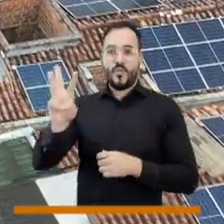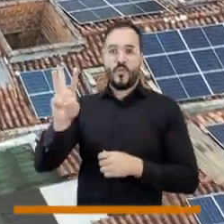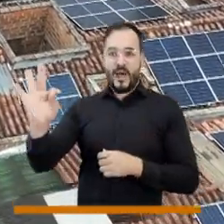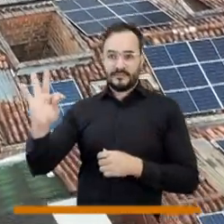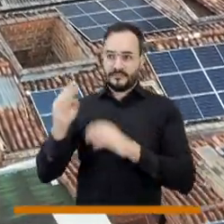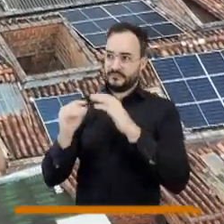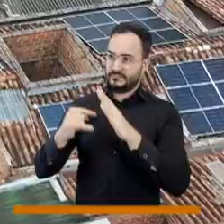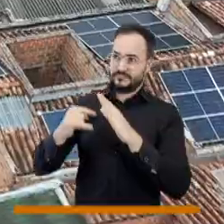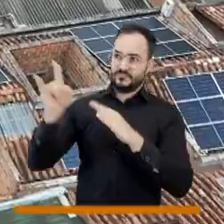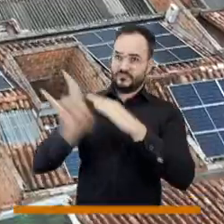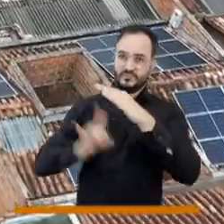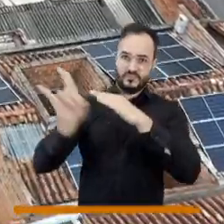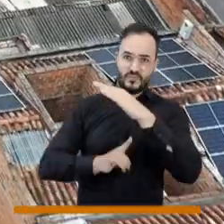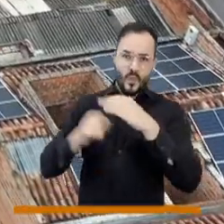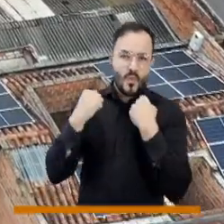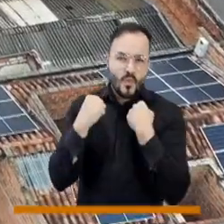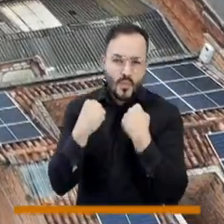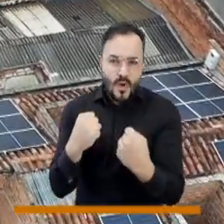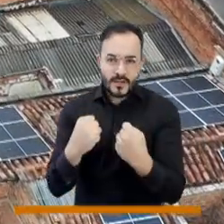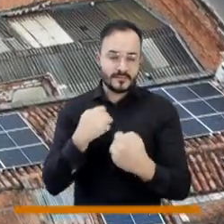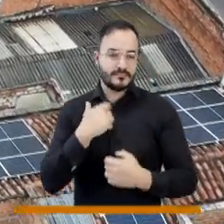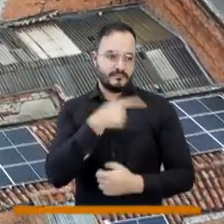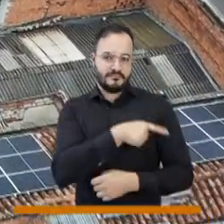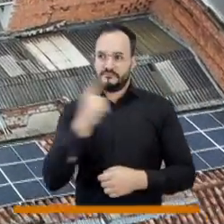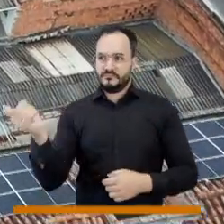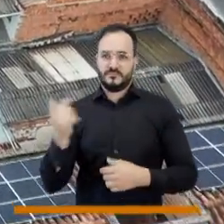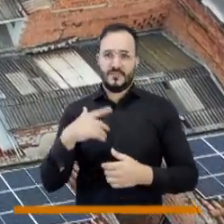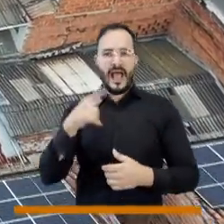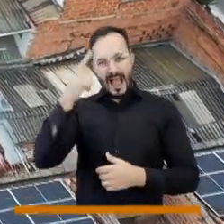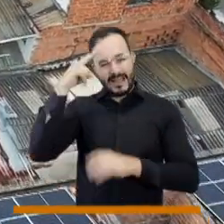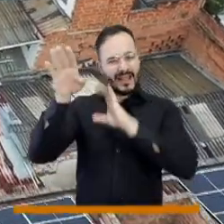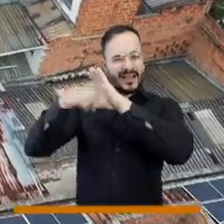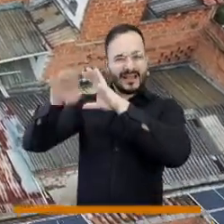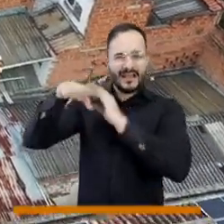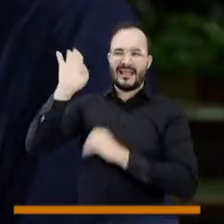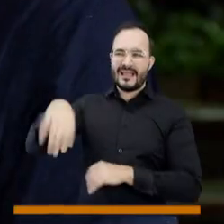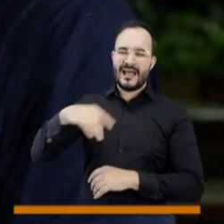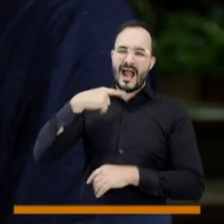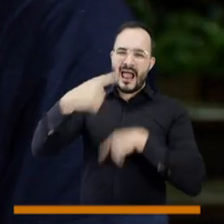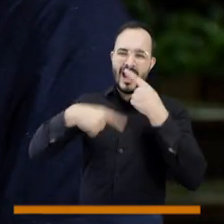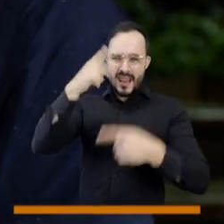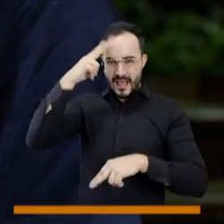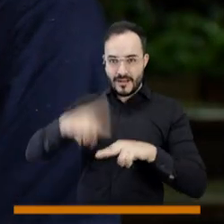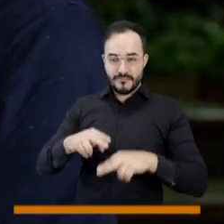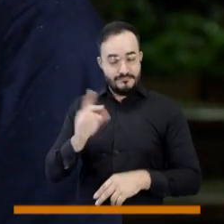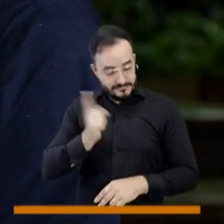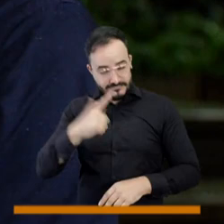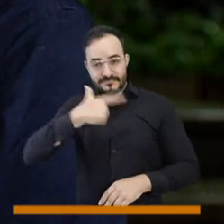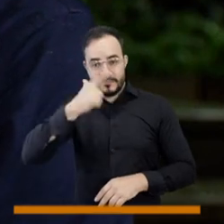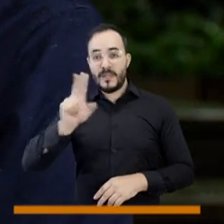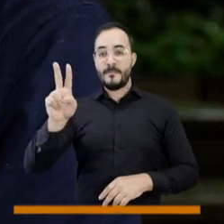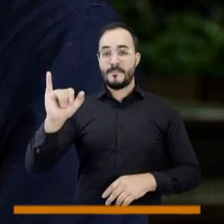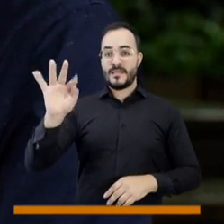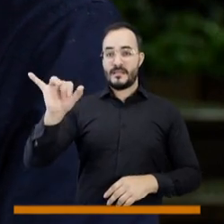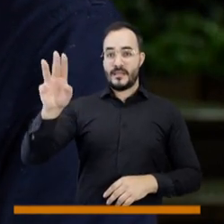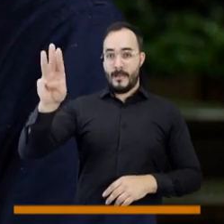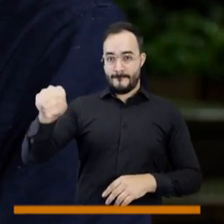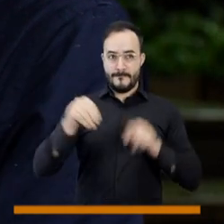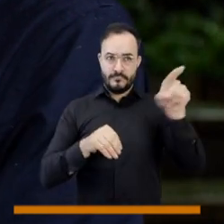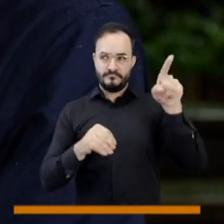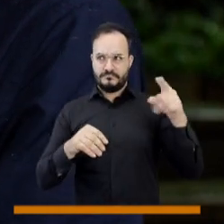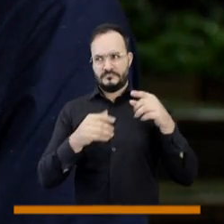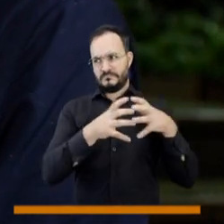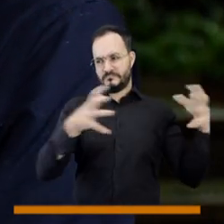Y yo sé que eso parece ciencia ficción porque yo cada que le digo parece ciencia ficción, pero Vietnam, que es un país que no es muy distinto a nosotros en términos